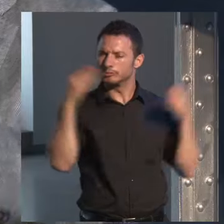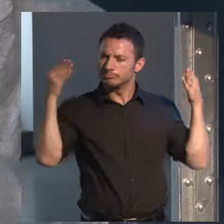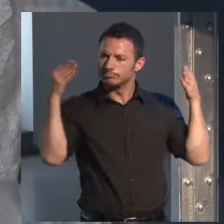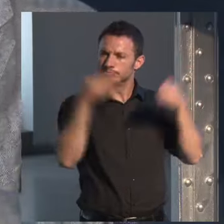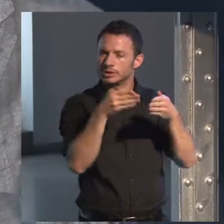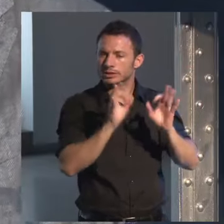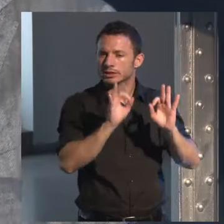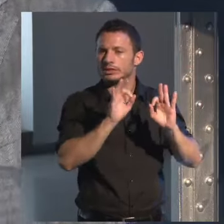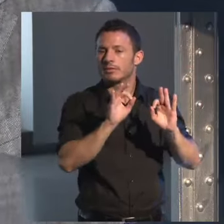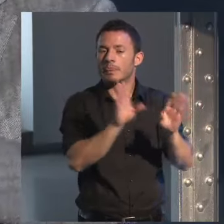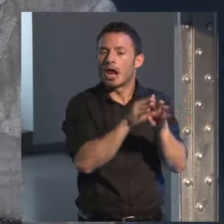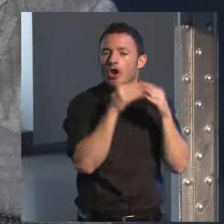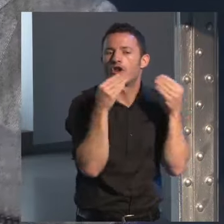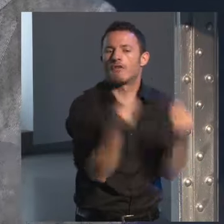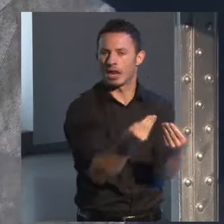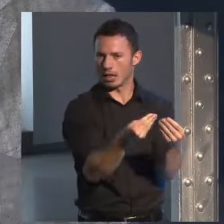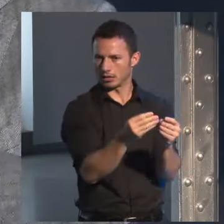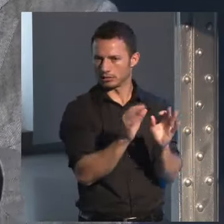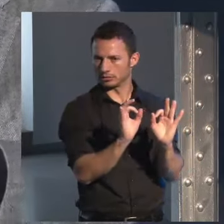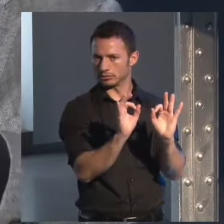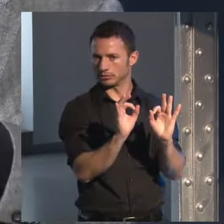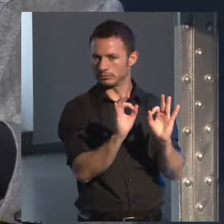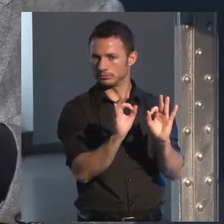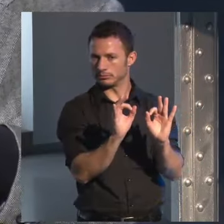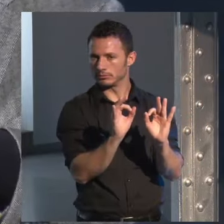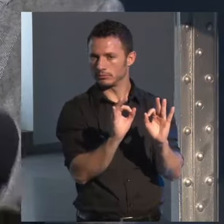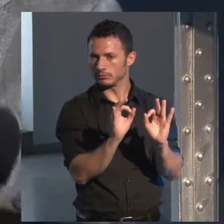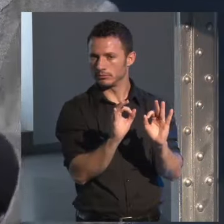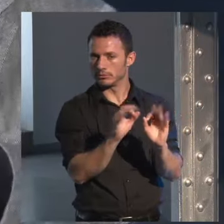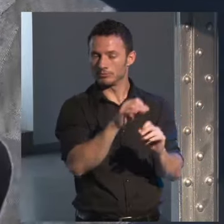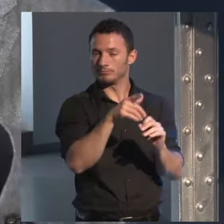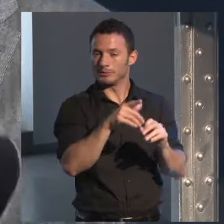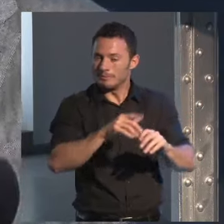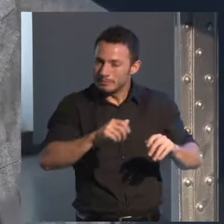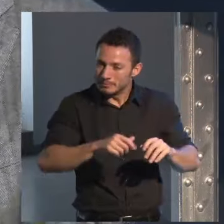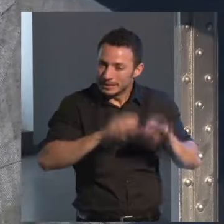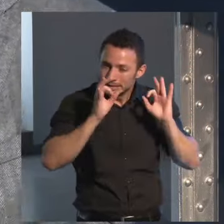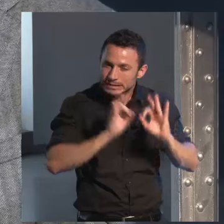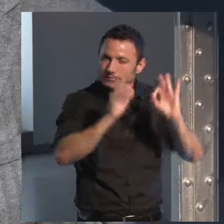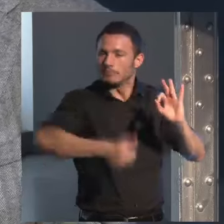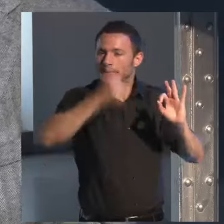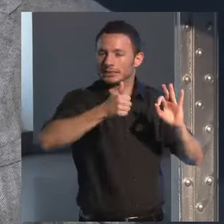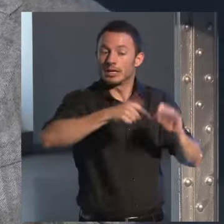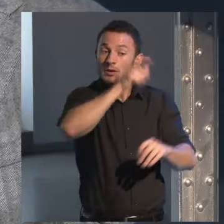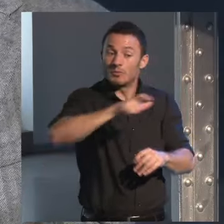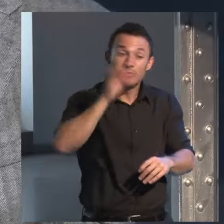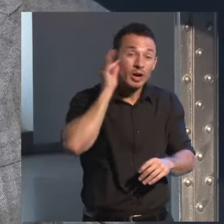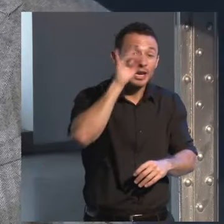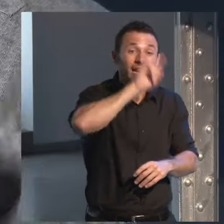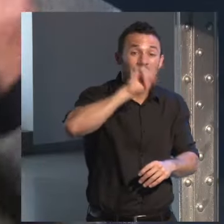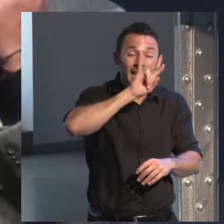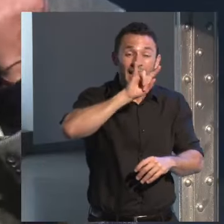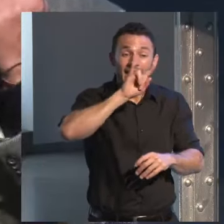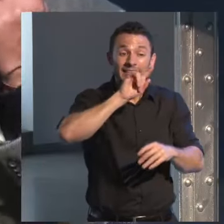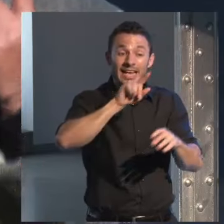novelistas pero un poquitico más especializado las mujeres negras novelistas y le pregunto ¿cuántas hay?